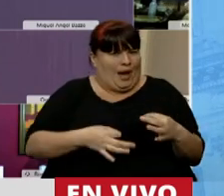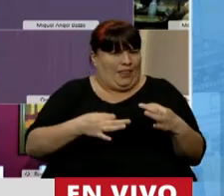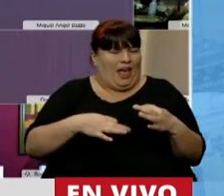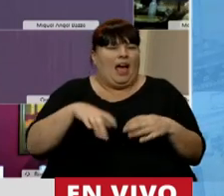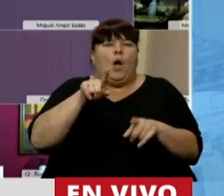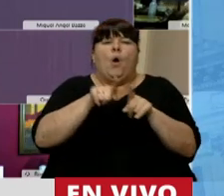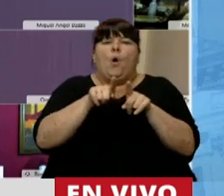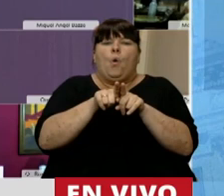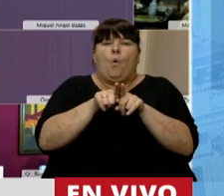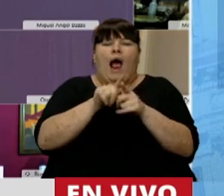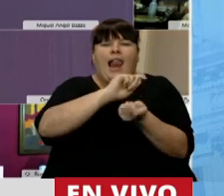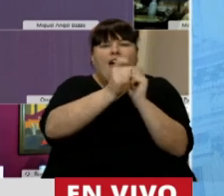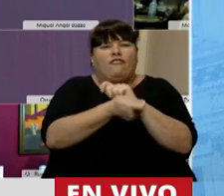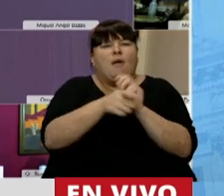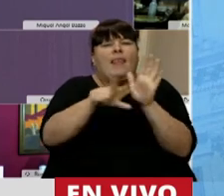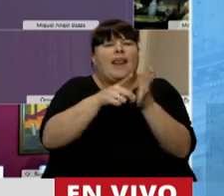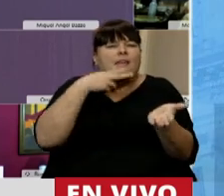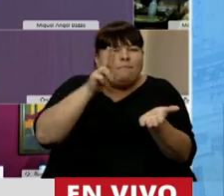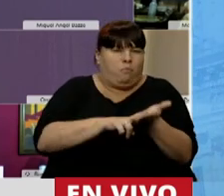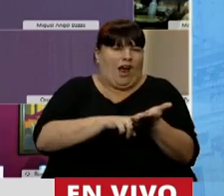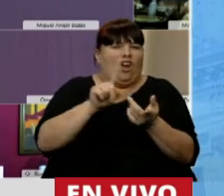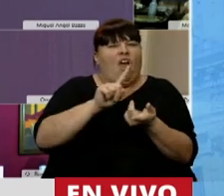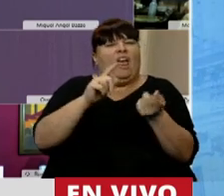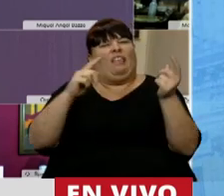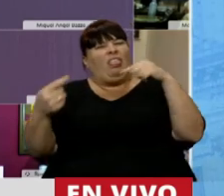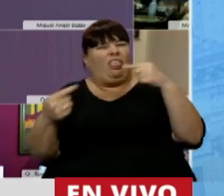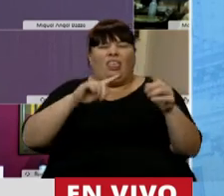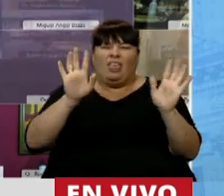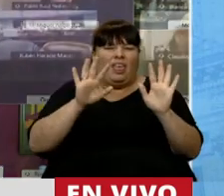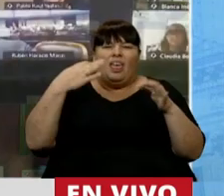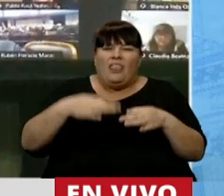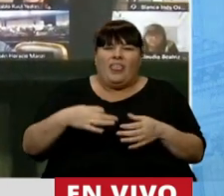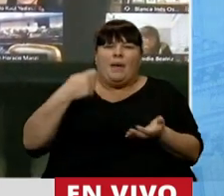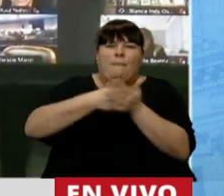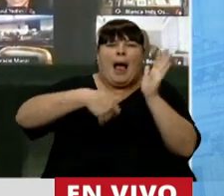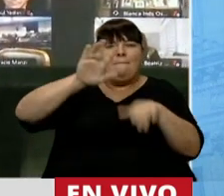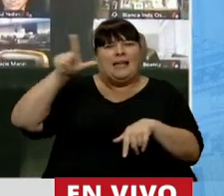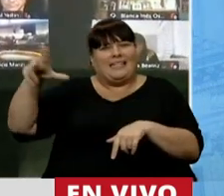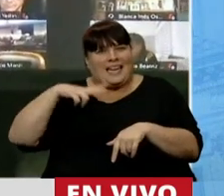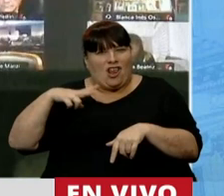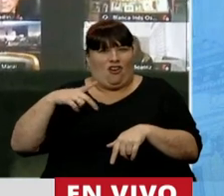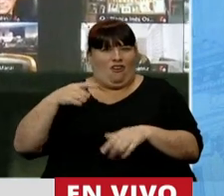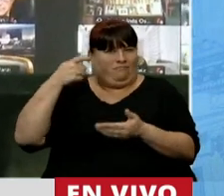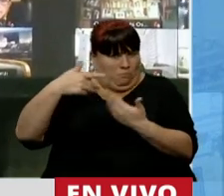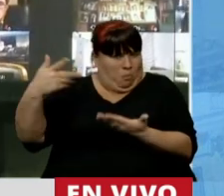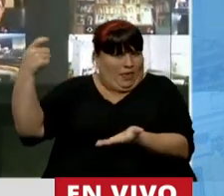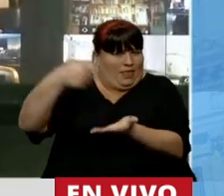haya efectivamente una reforma tributaria que no sea distorsiva, donde paguen más los que tienen más.